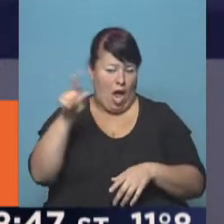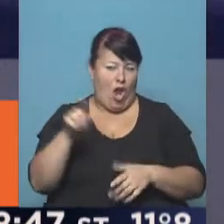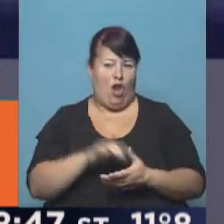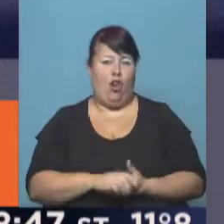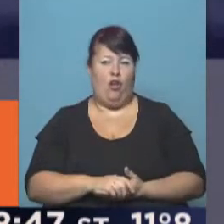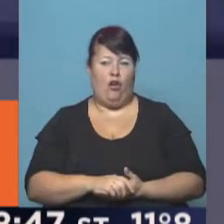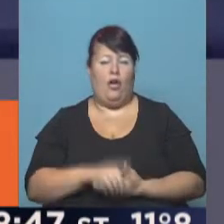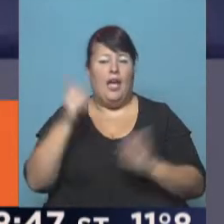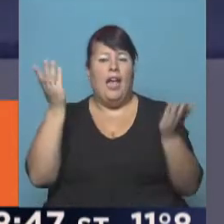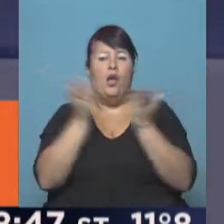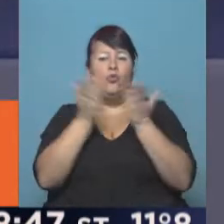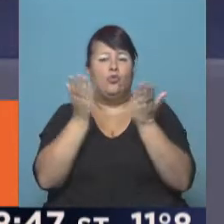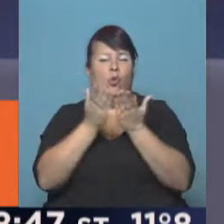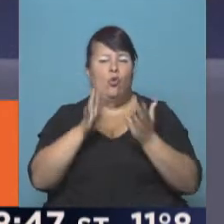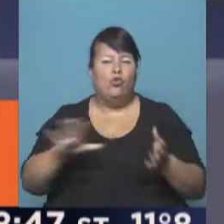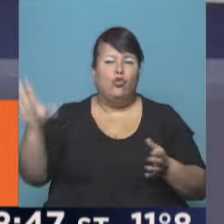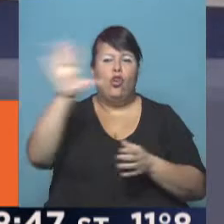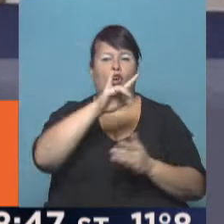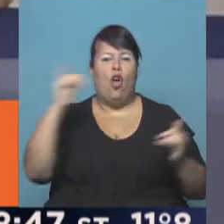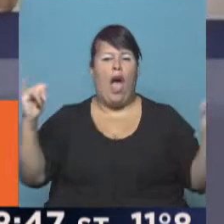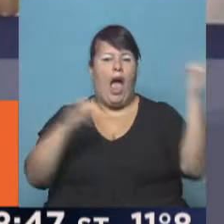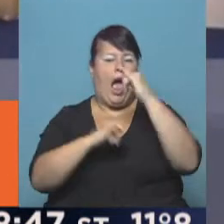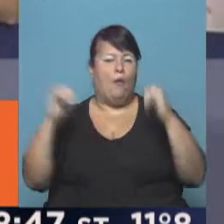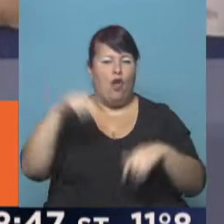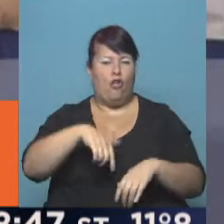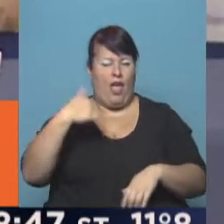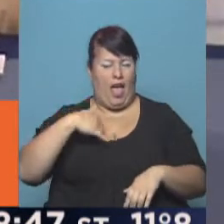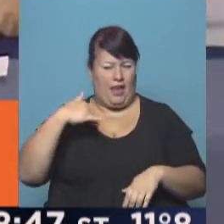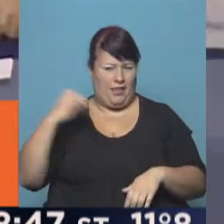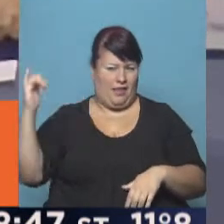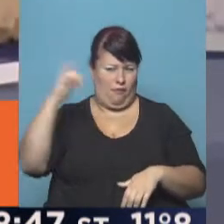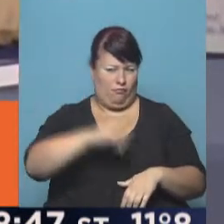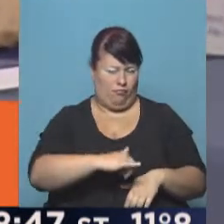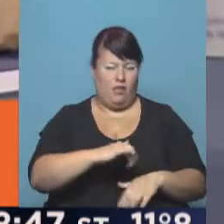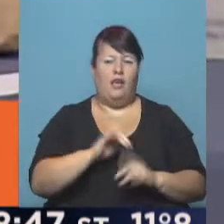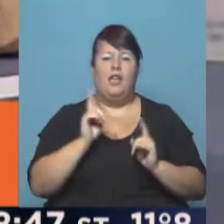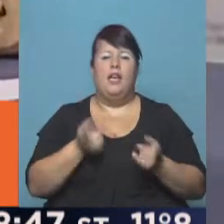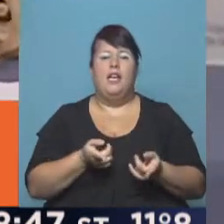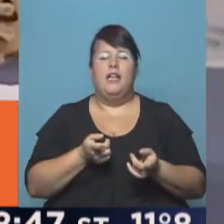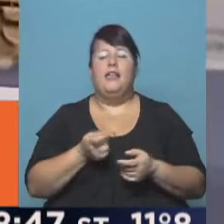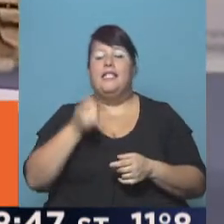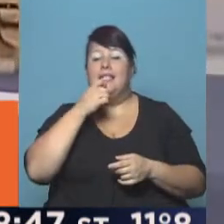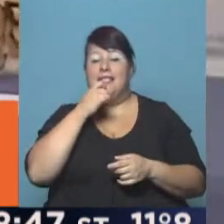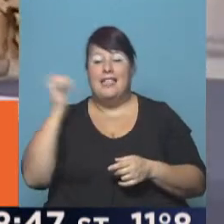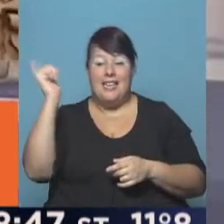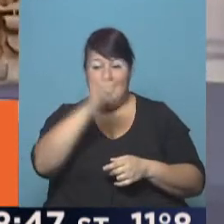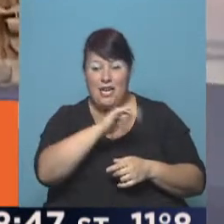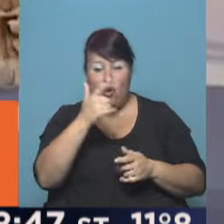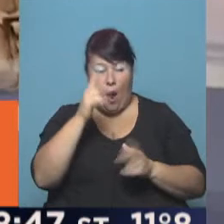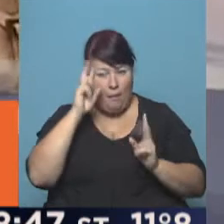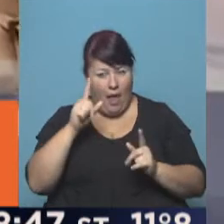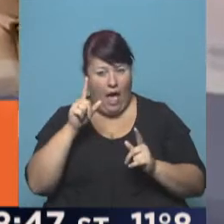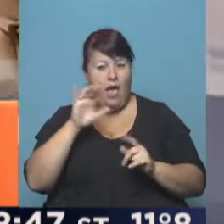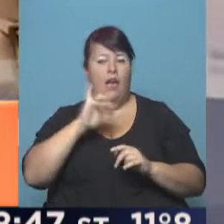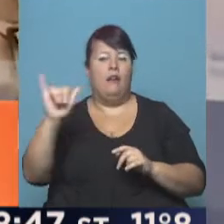que analiza todos los vuelos que entran a la Argentina y cuando el vuelo no tiene plan de vuelo lo